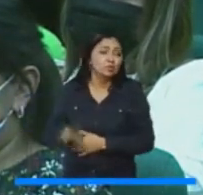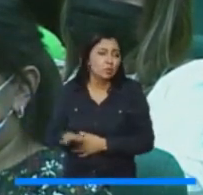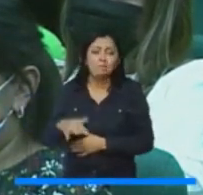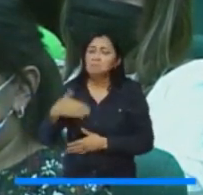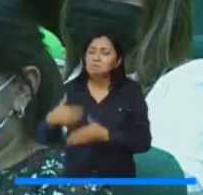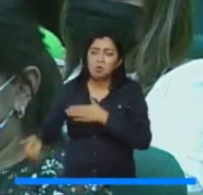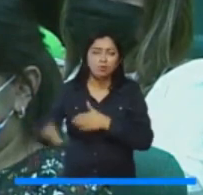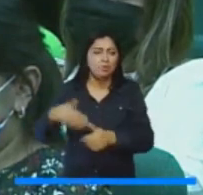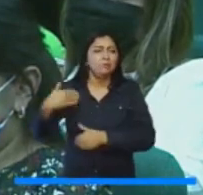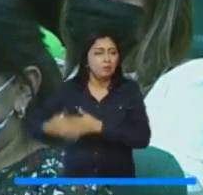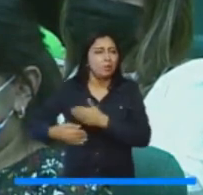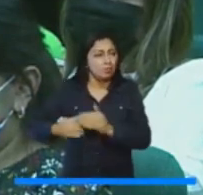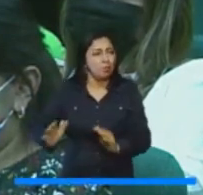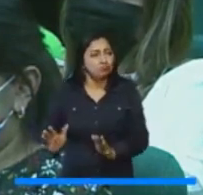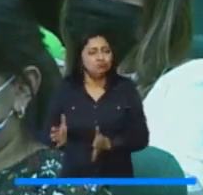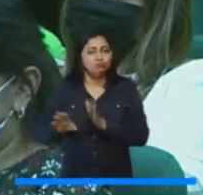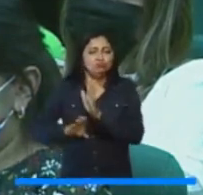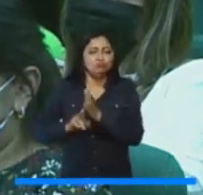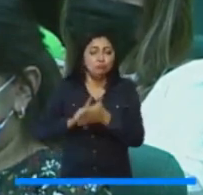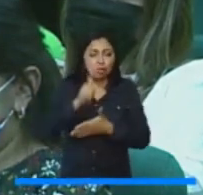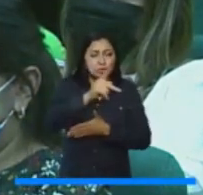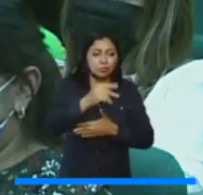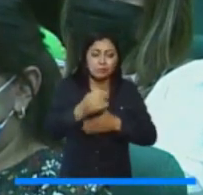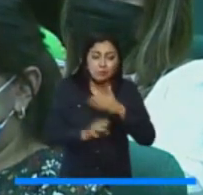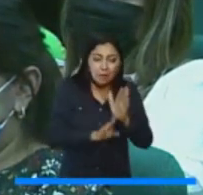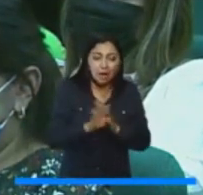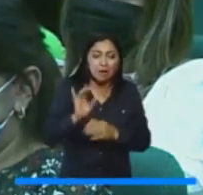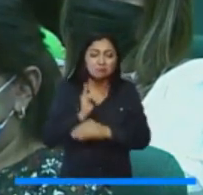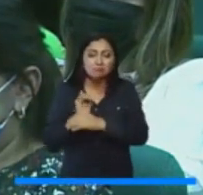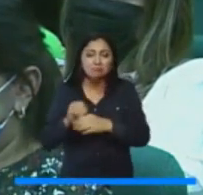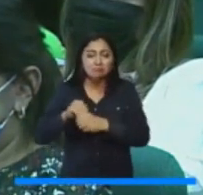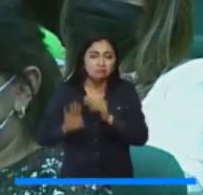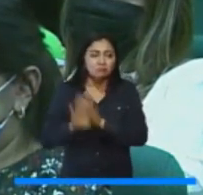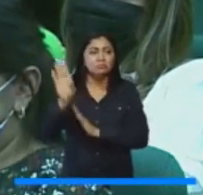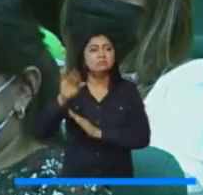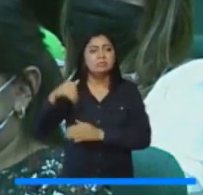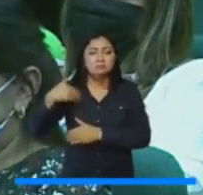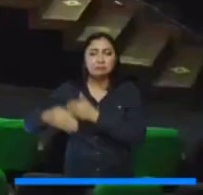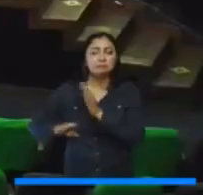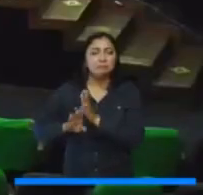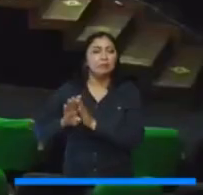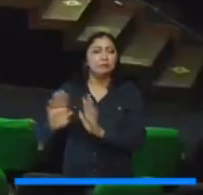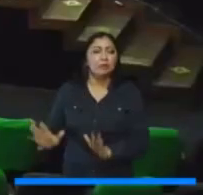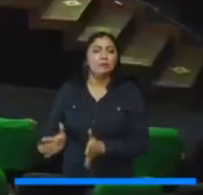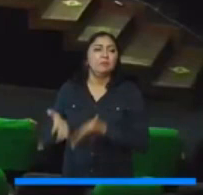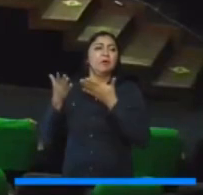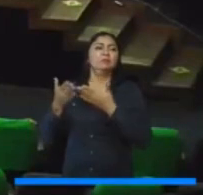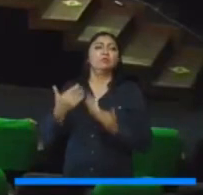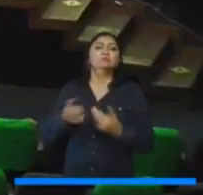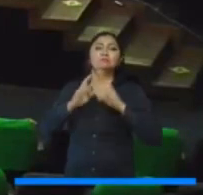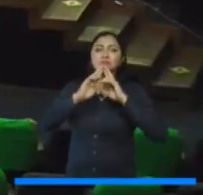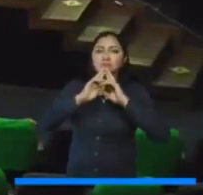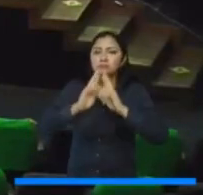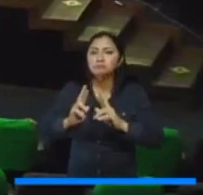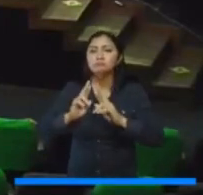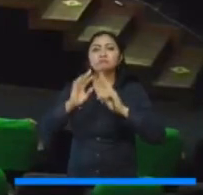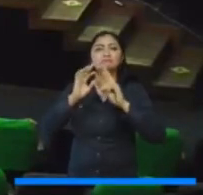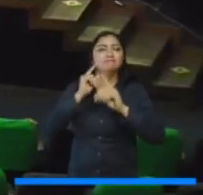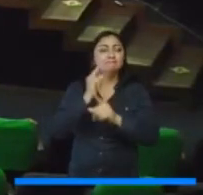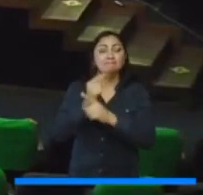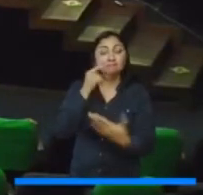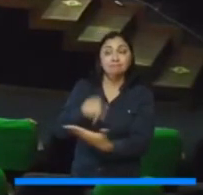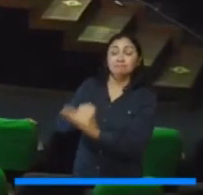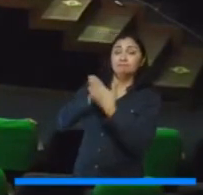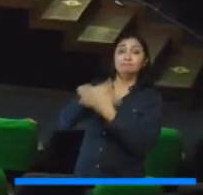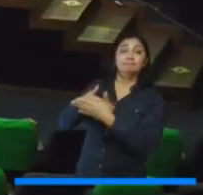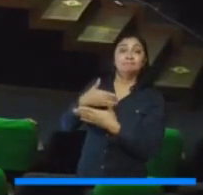podido sacar un proyecto de desarrollo institucional con resultados tangibles y objetivos. De ahí se ha desprendido una confianza,